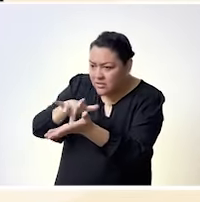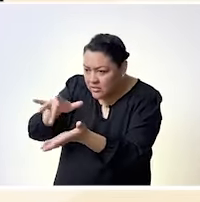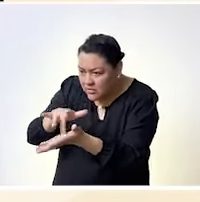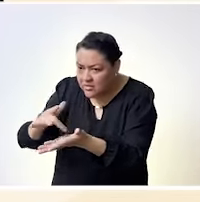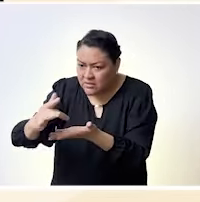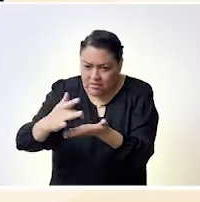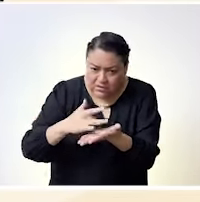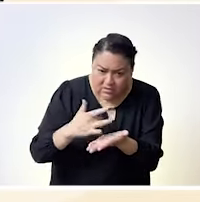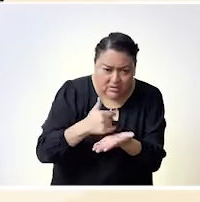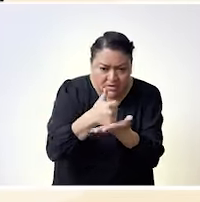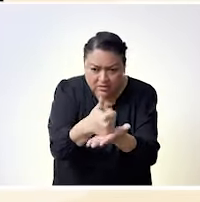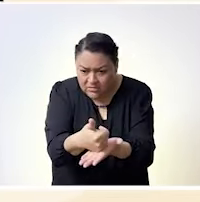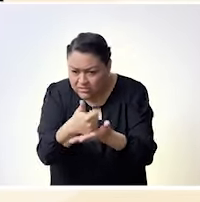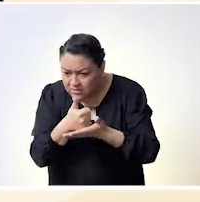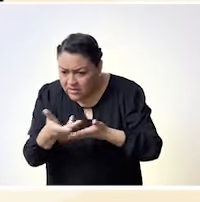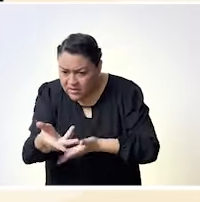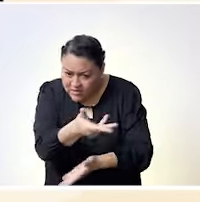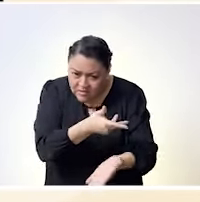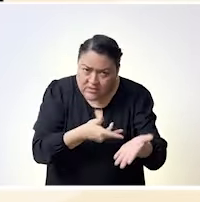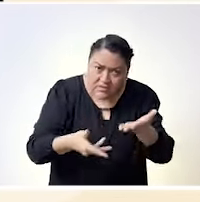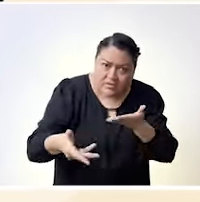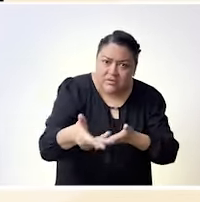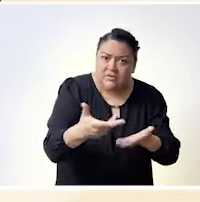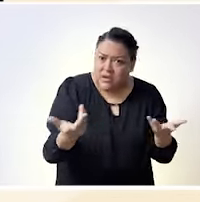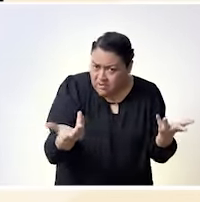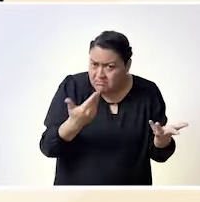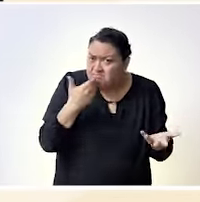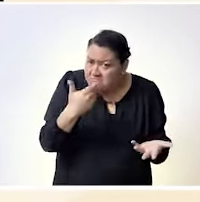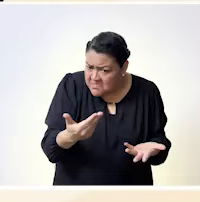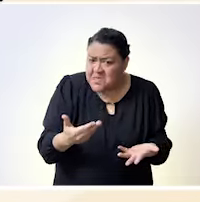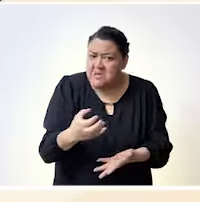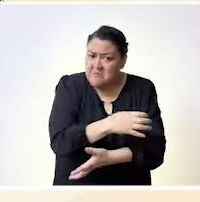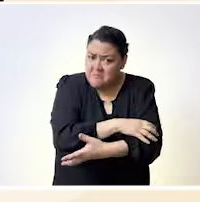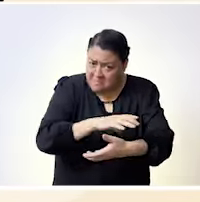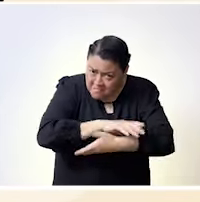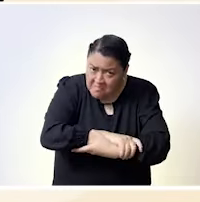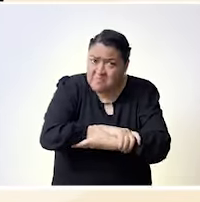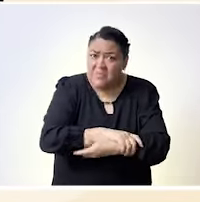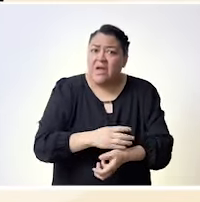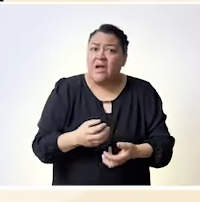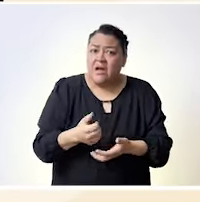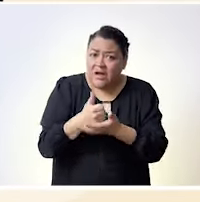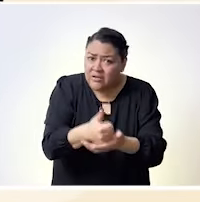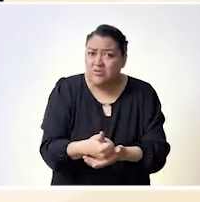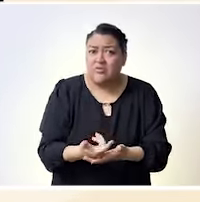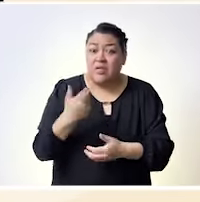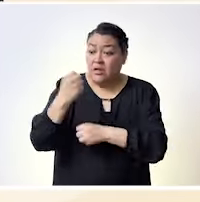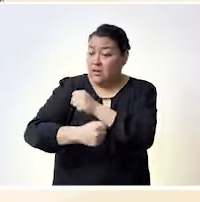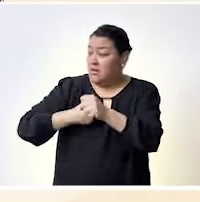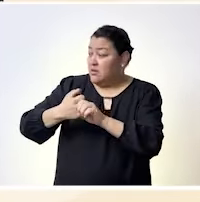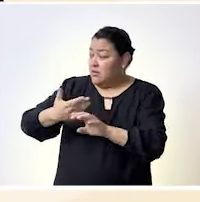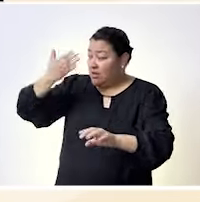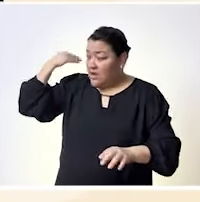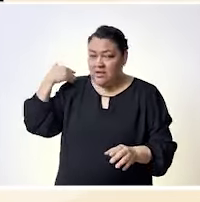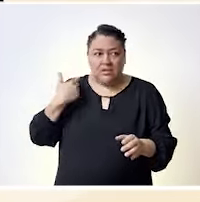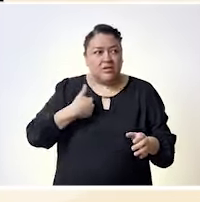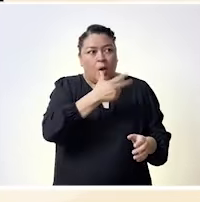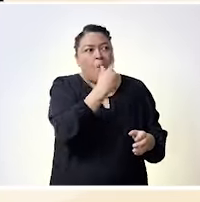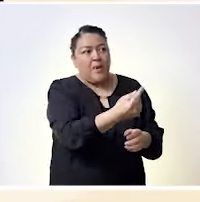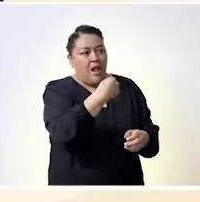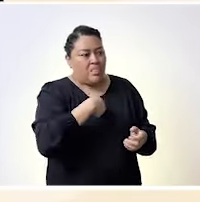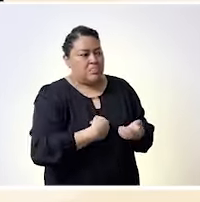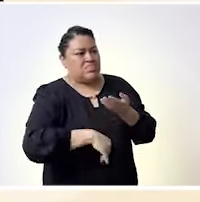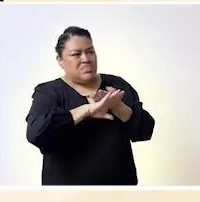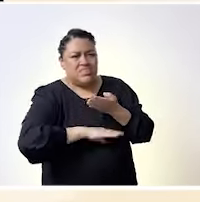sobre todo también las mujeres diversas la invisibilidad que sufren las mujeres lesbianas por ejemplo en ese caso en el tema de infecciones de